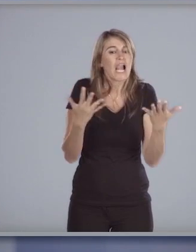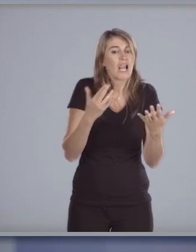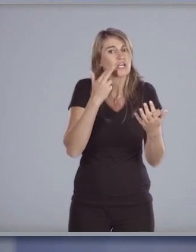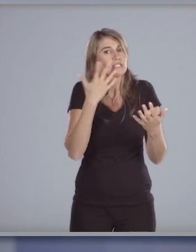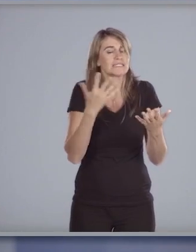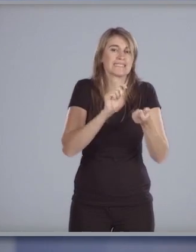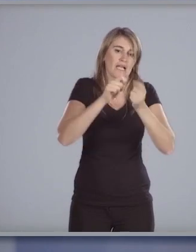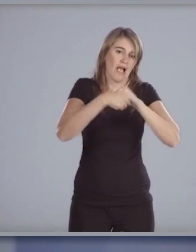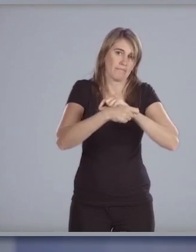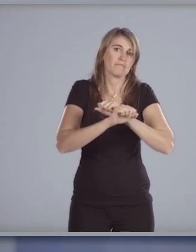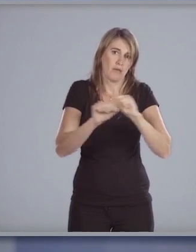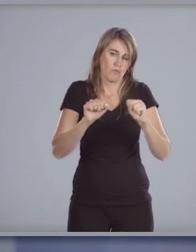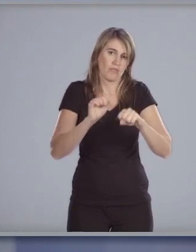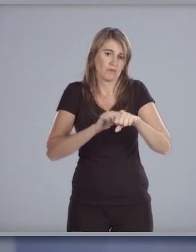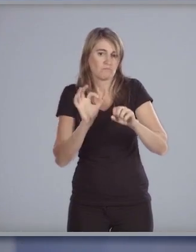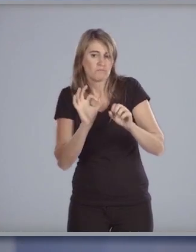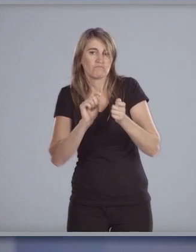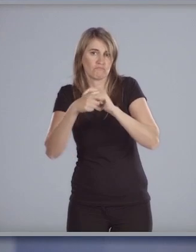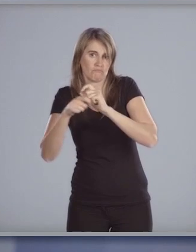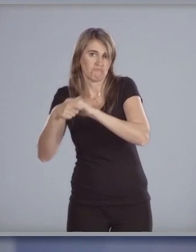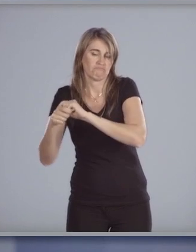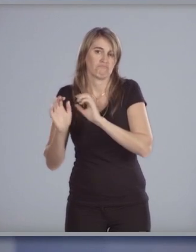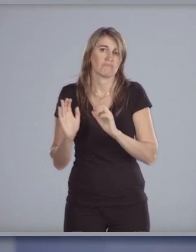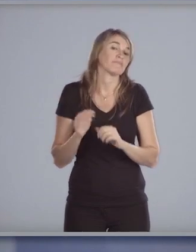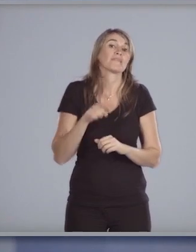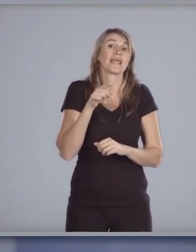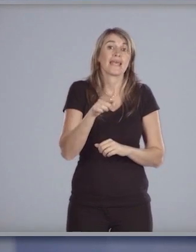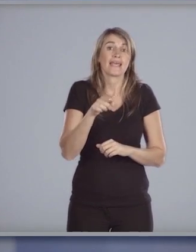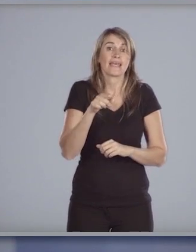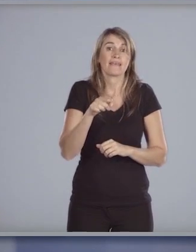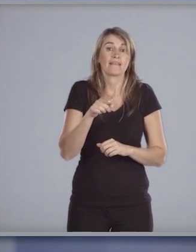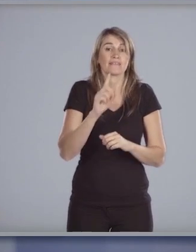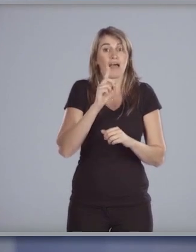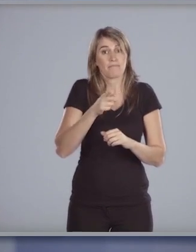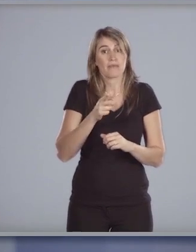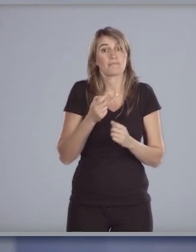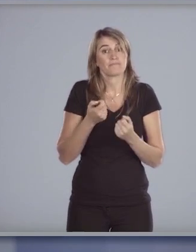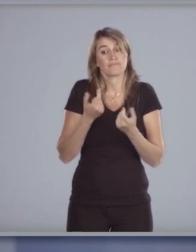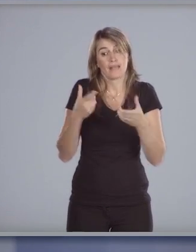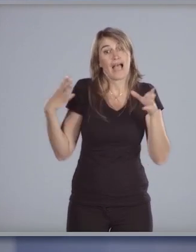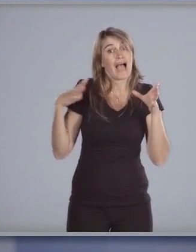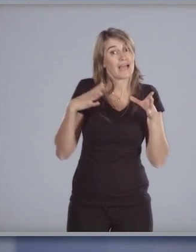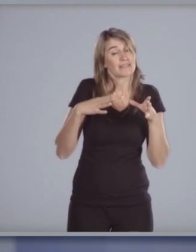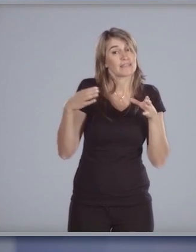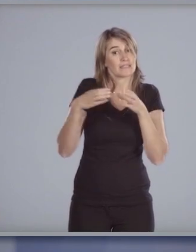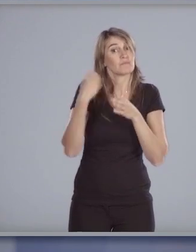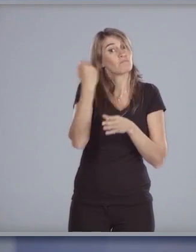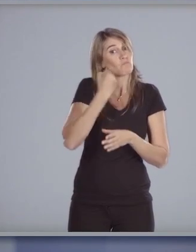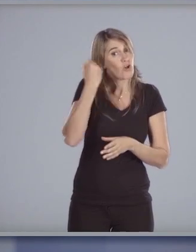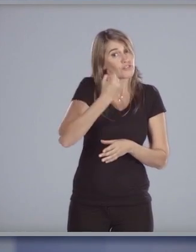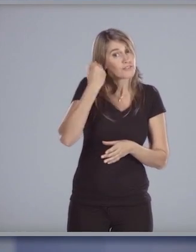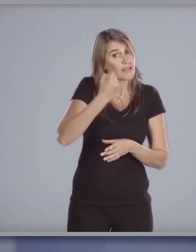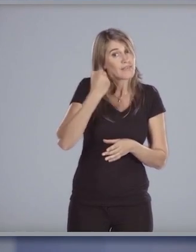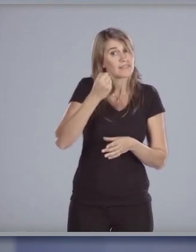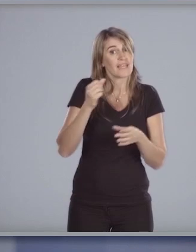necesarias en el momento oportuno y en tal sentido asignamos especial importancia